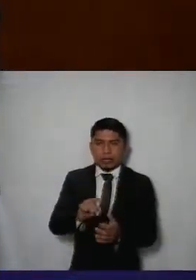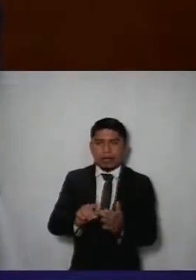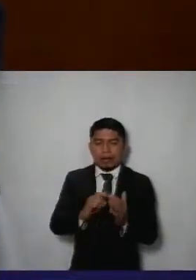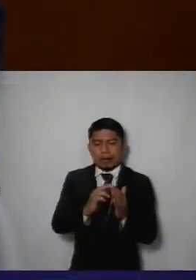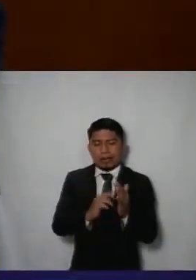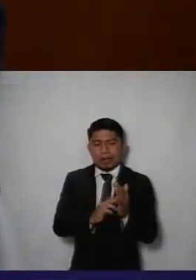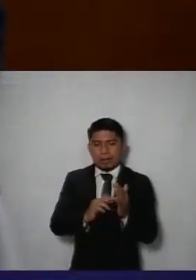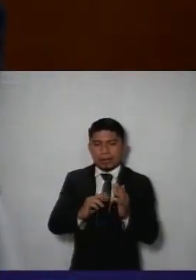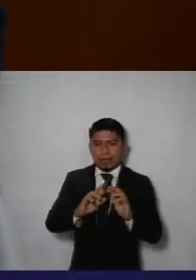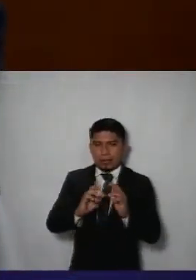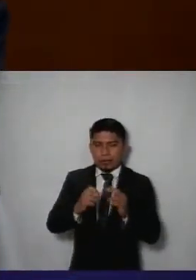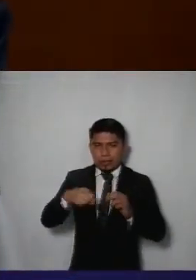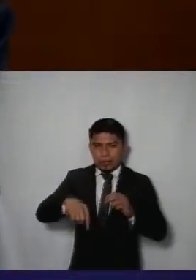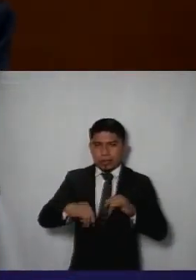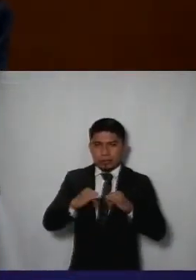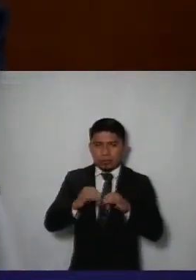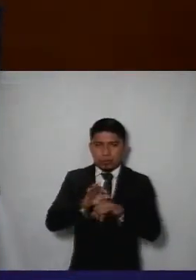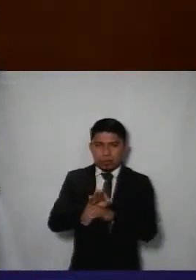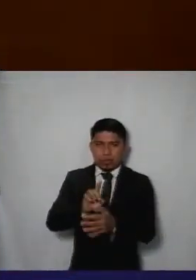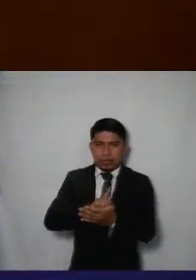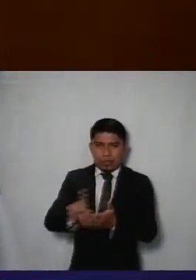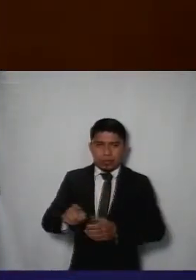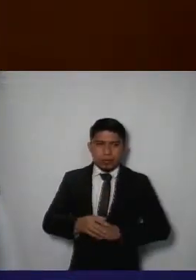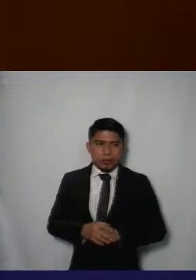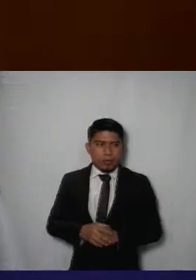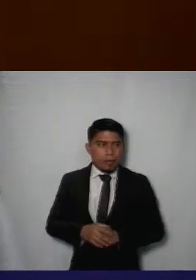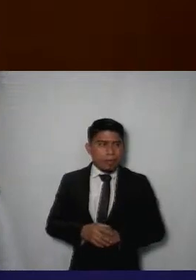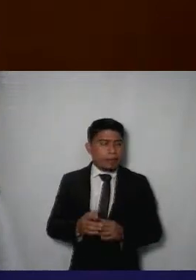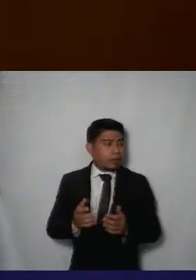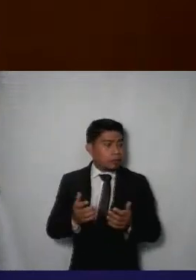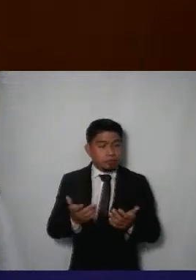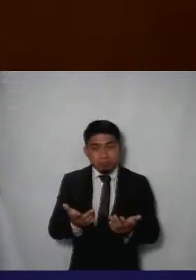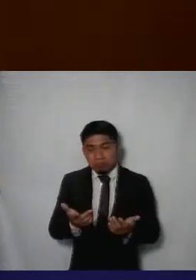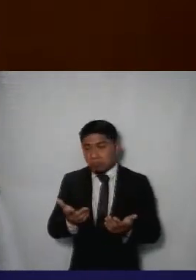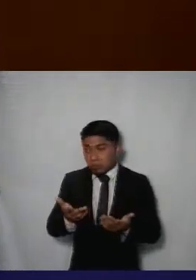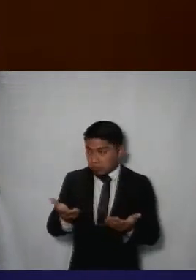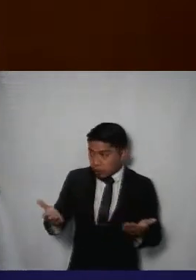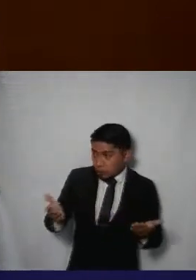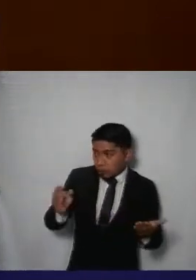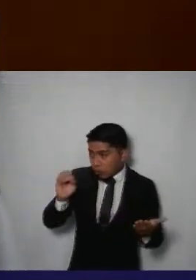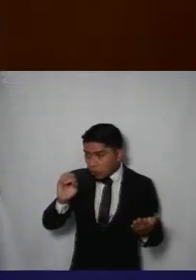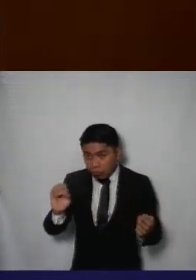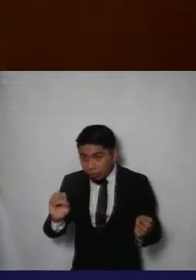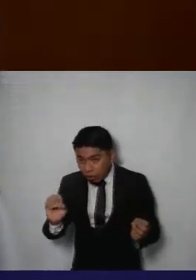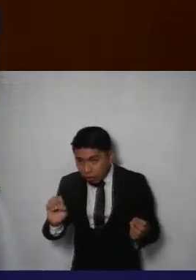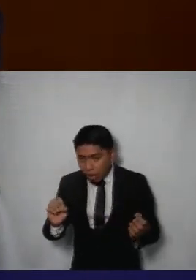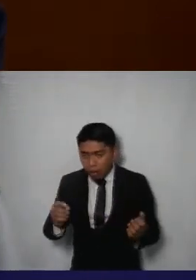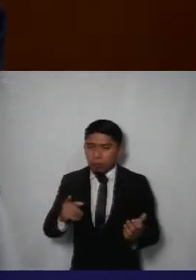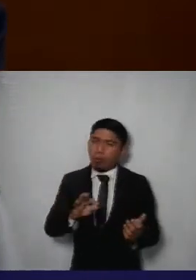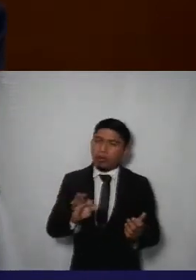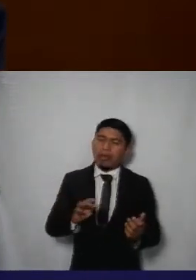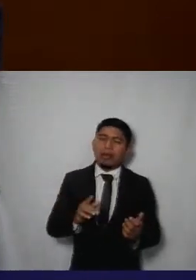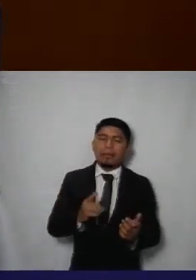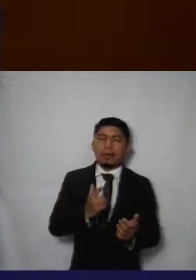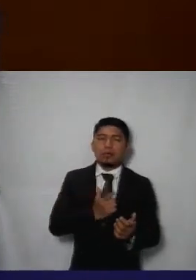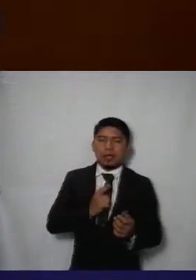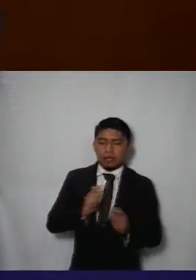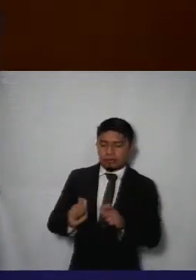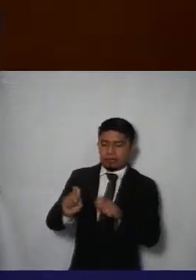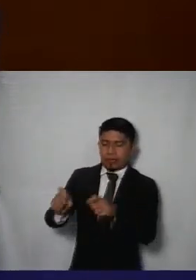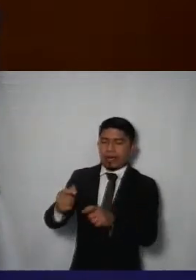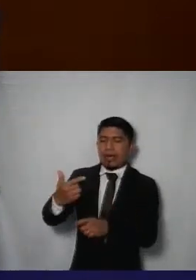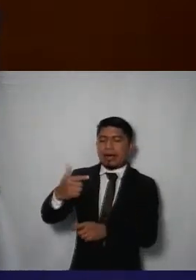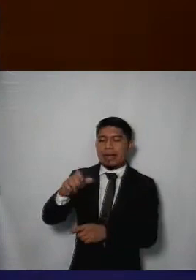del reglamento de sesiones del pleno de este instituto y de no tener inconveniente pediría ceder el uso de la voz